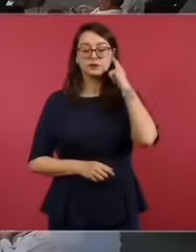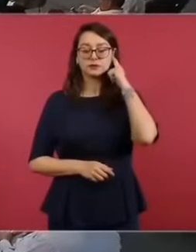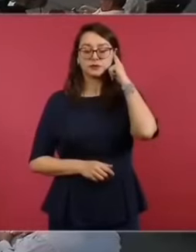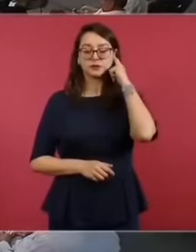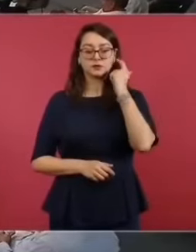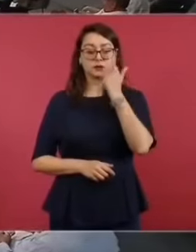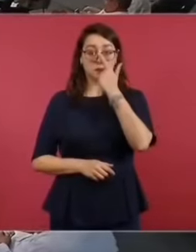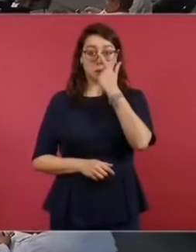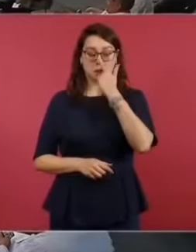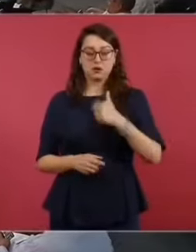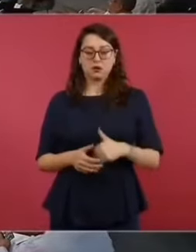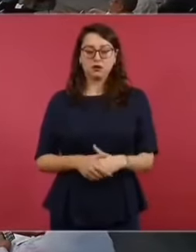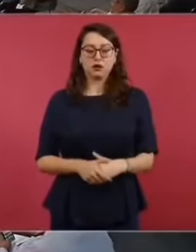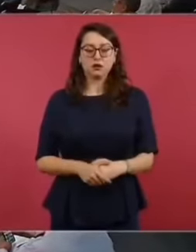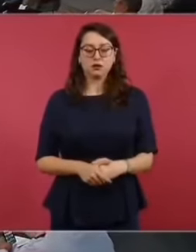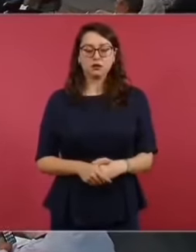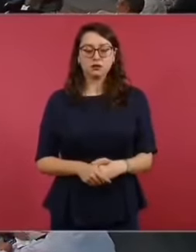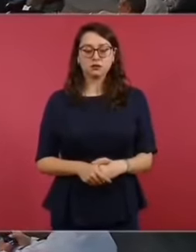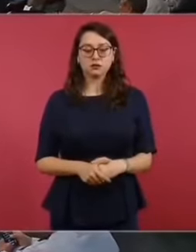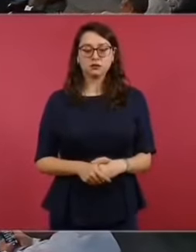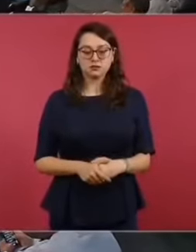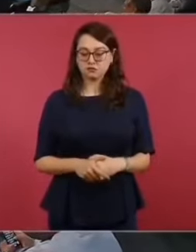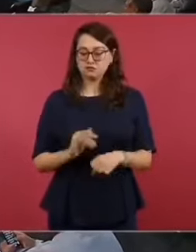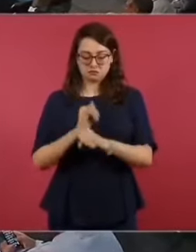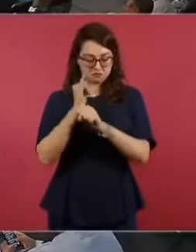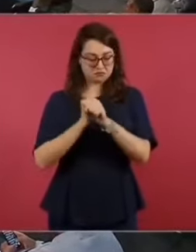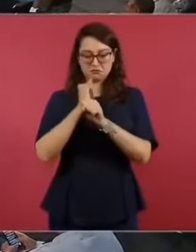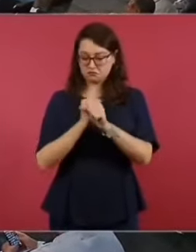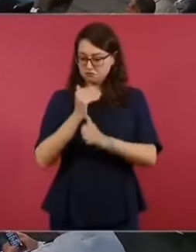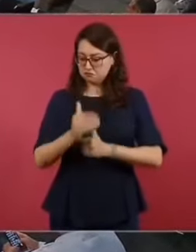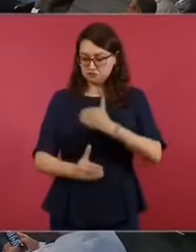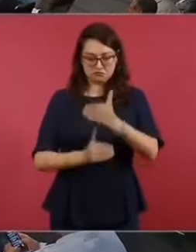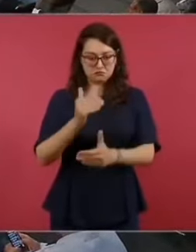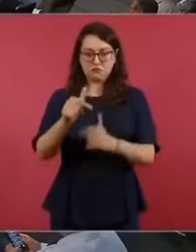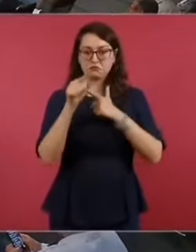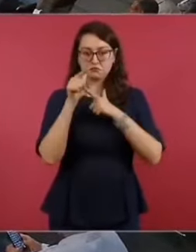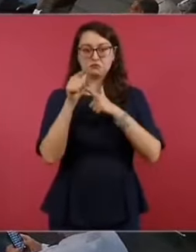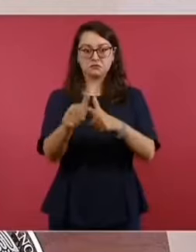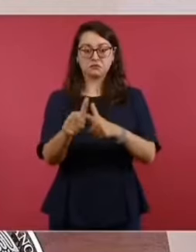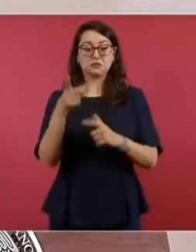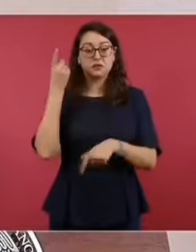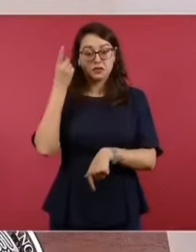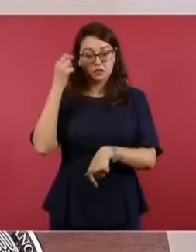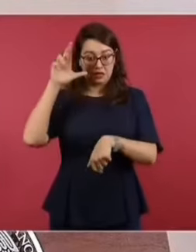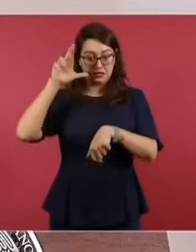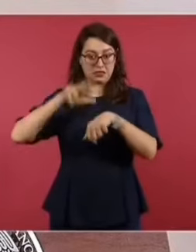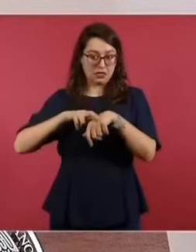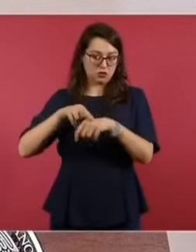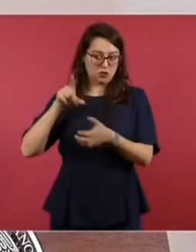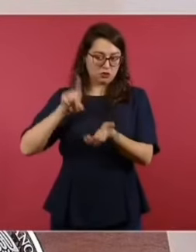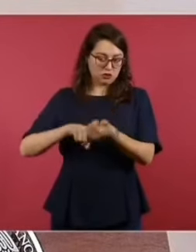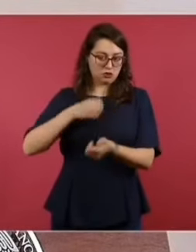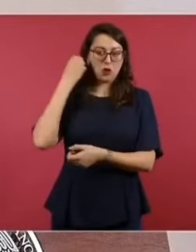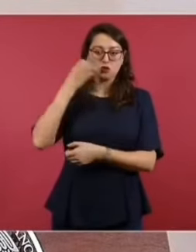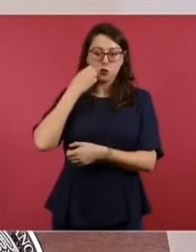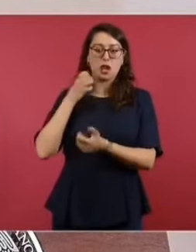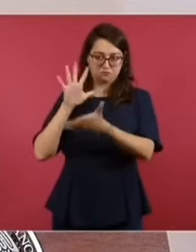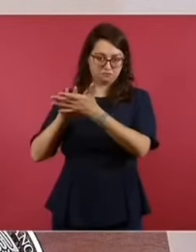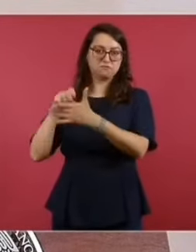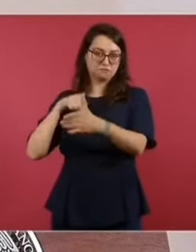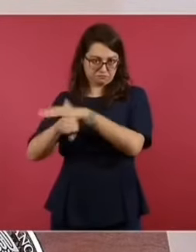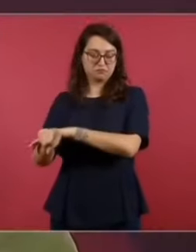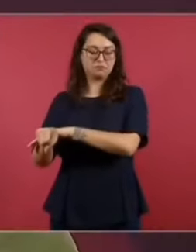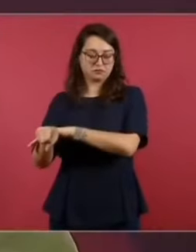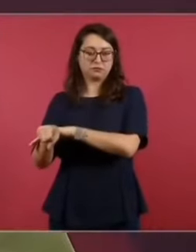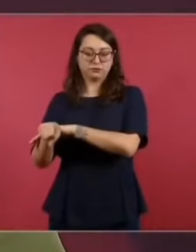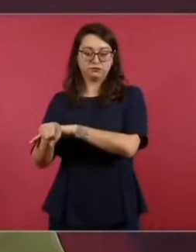El proceso de la investigación continúa, el responsable de esto, el director del centro, está detenido y